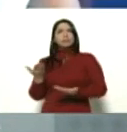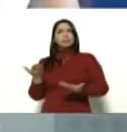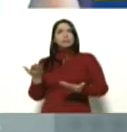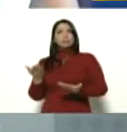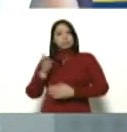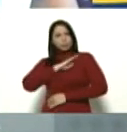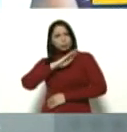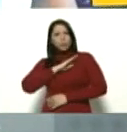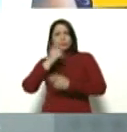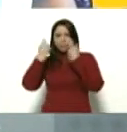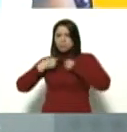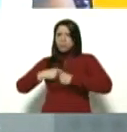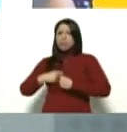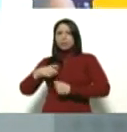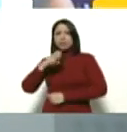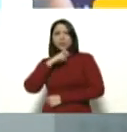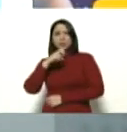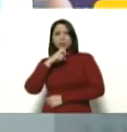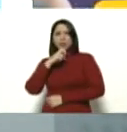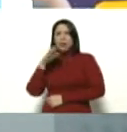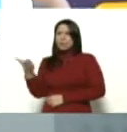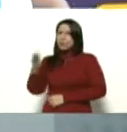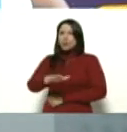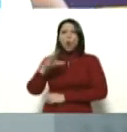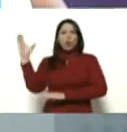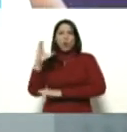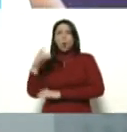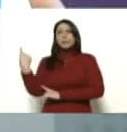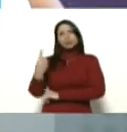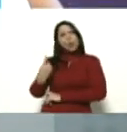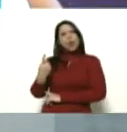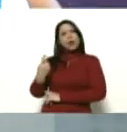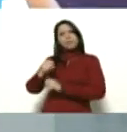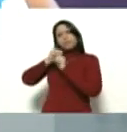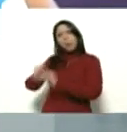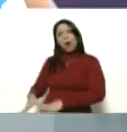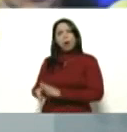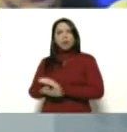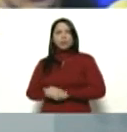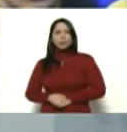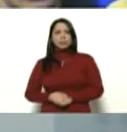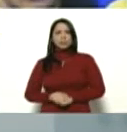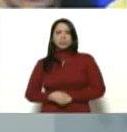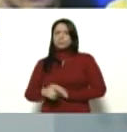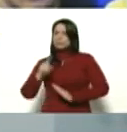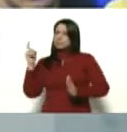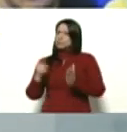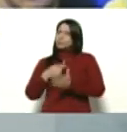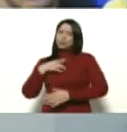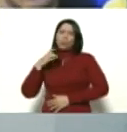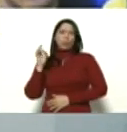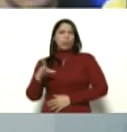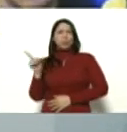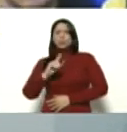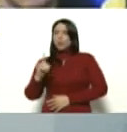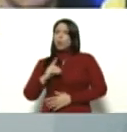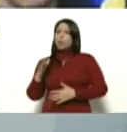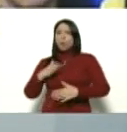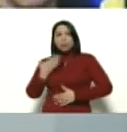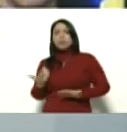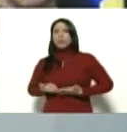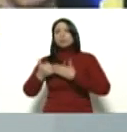nuestra medallista, murió en Colombia sola, abandonada, abandonada totalmente. dolor no haberla podido ayudar